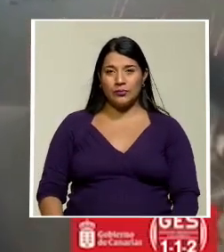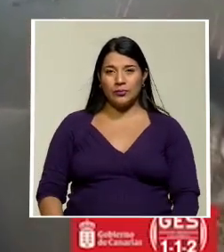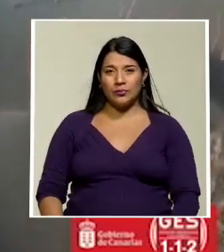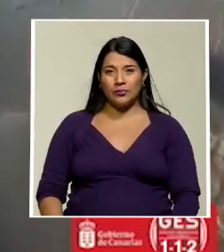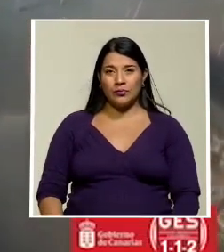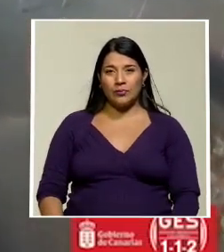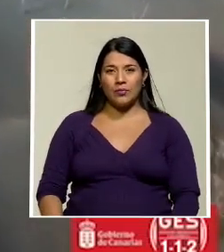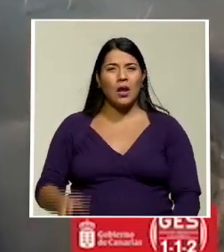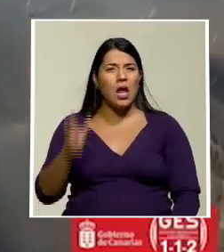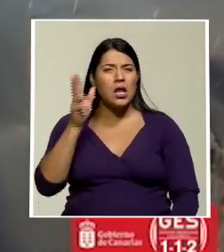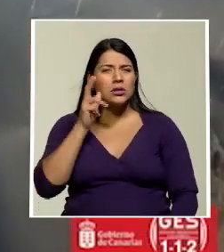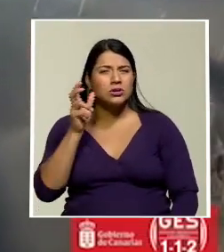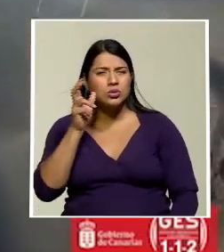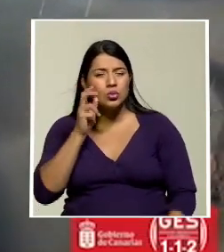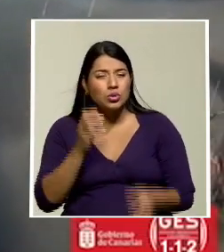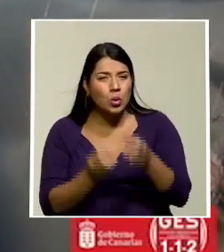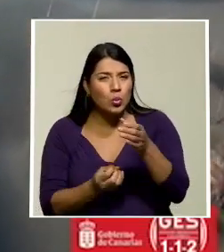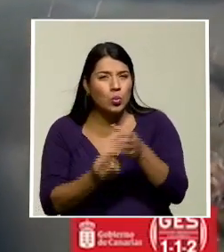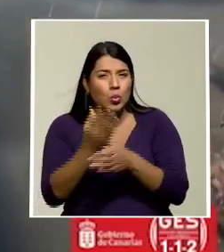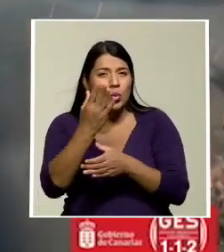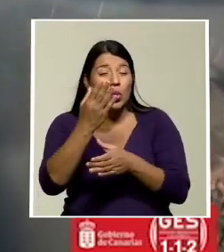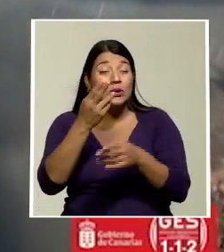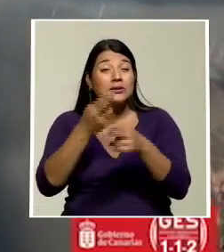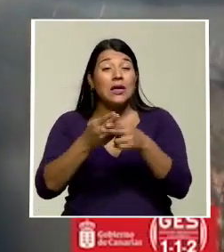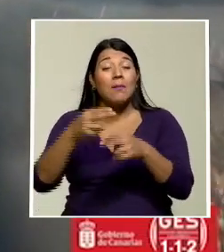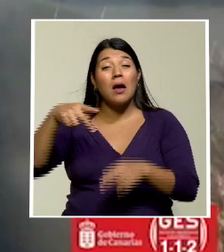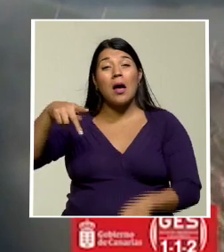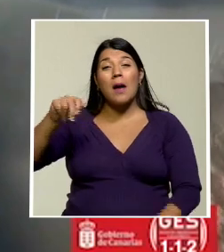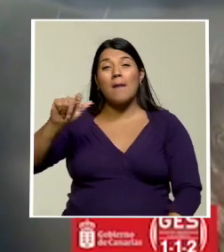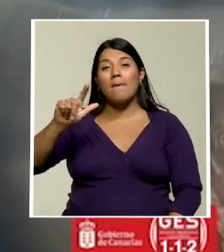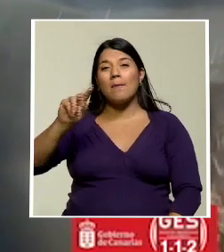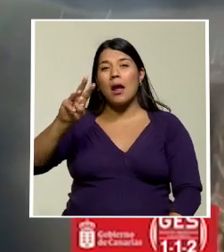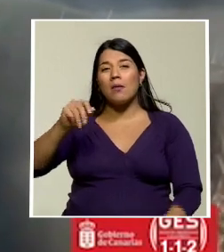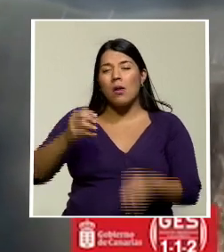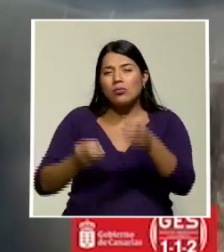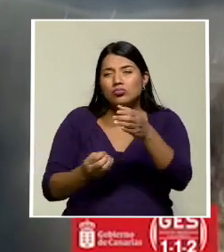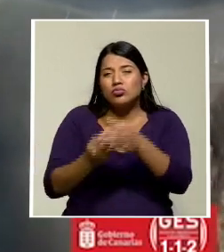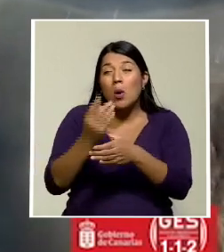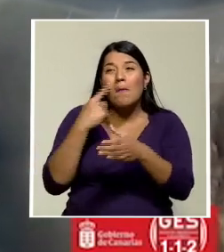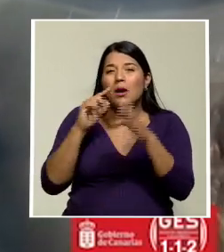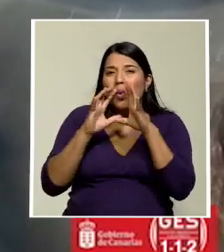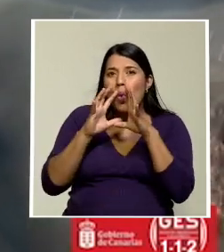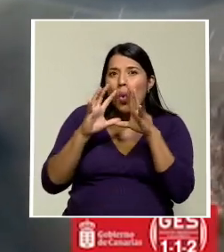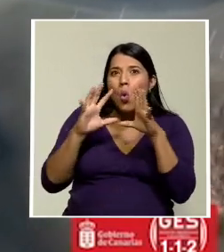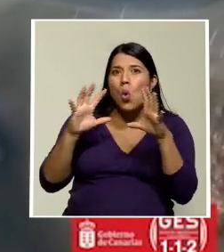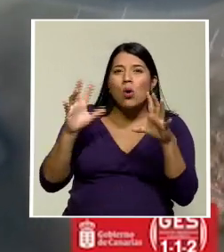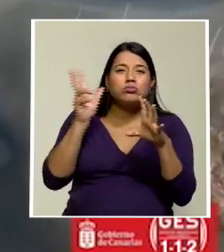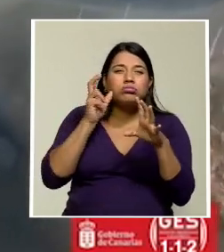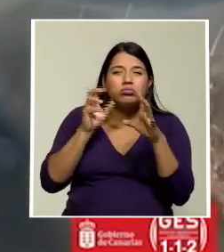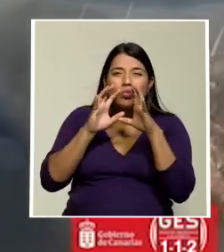Escuchen como suena el volcán de La Palma con un rugido que parece salir de las entrañas de la tierra